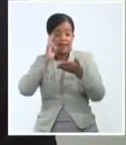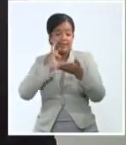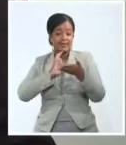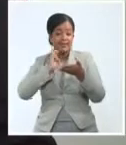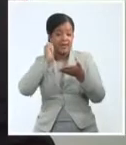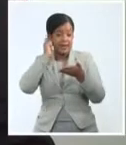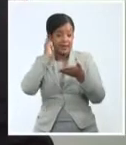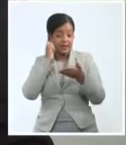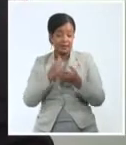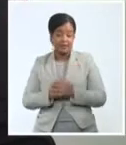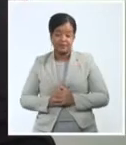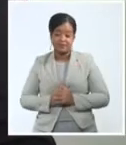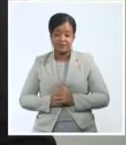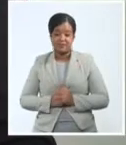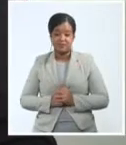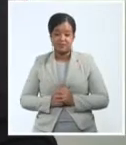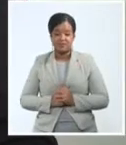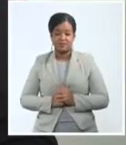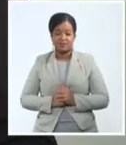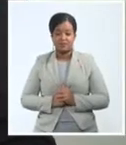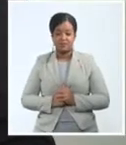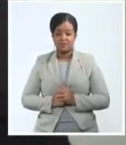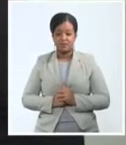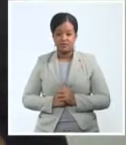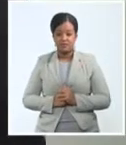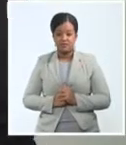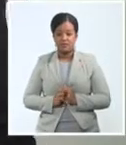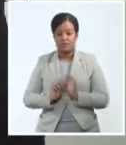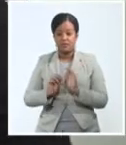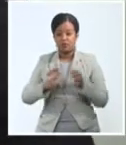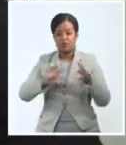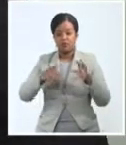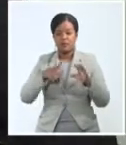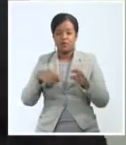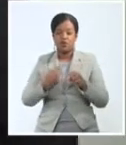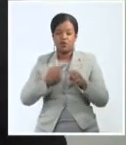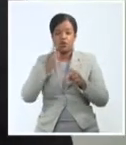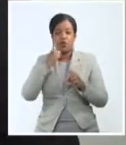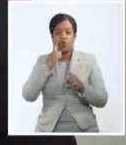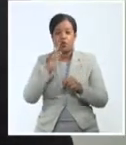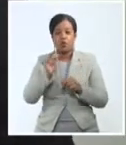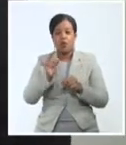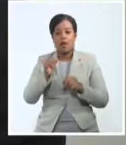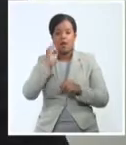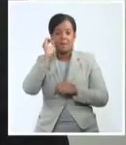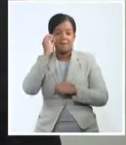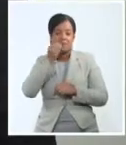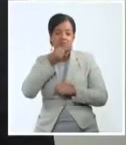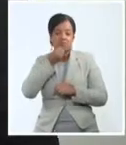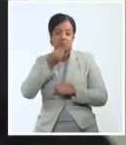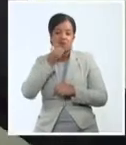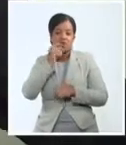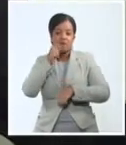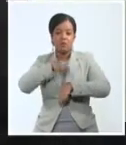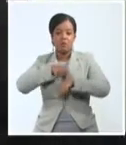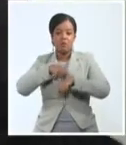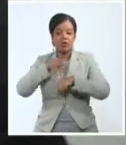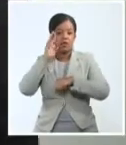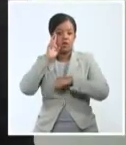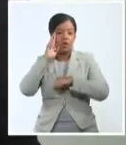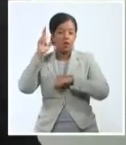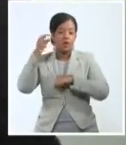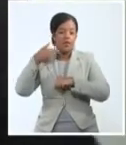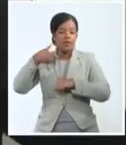un poco esa es la manera que buscamos, la estrategia que buscamos para poder viajar a ese momento e intentarlo contar desde la